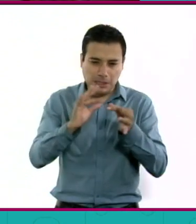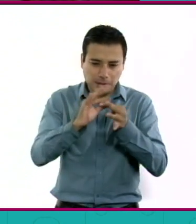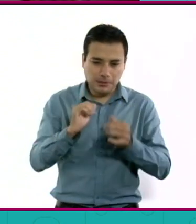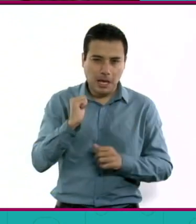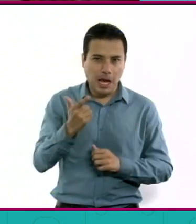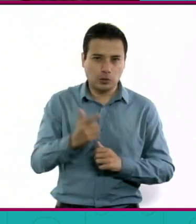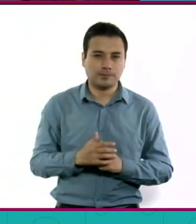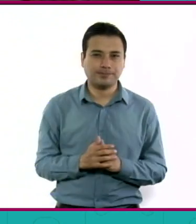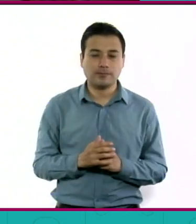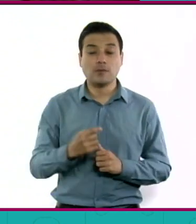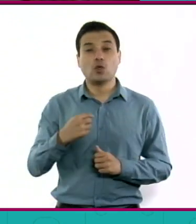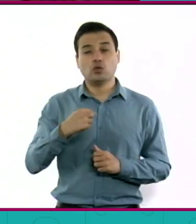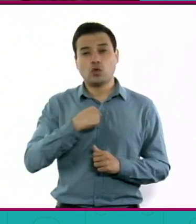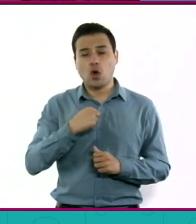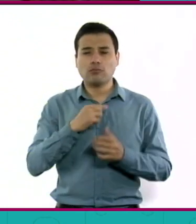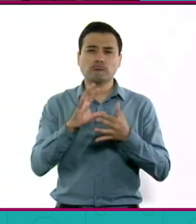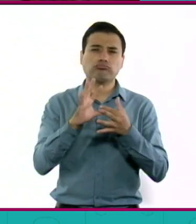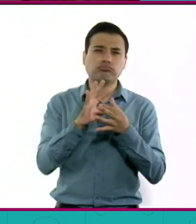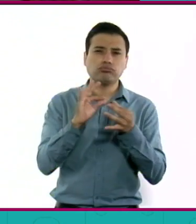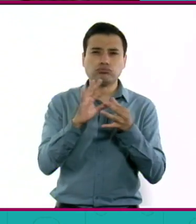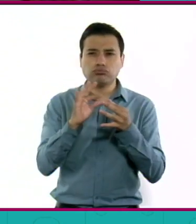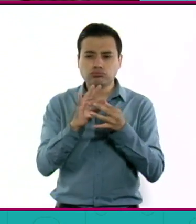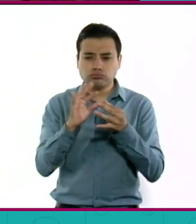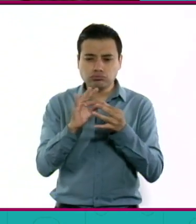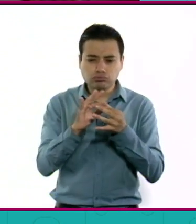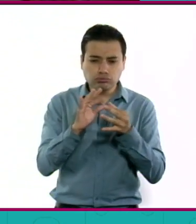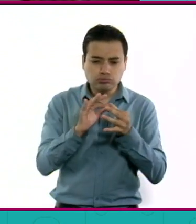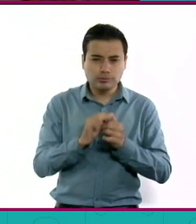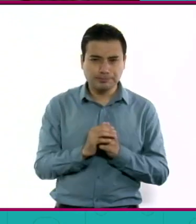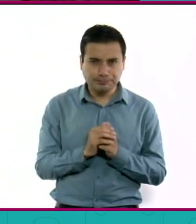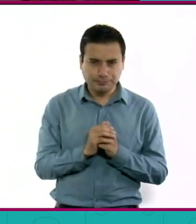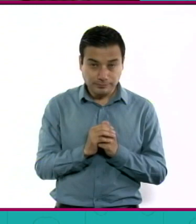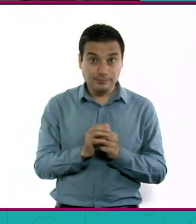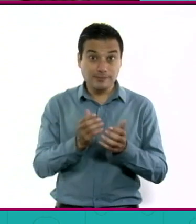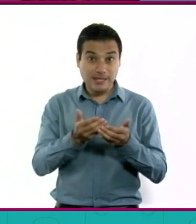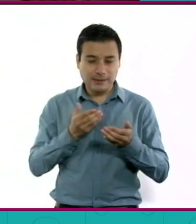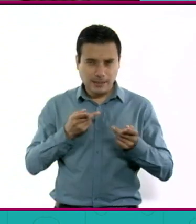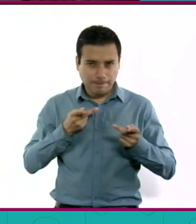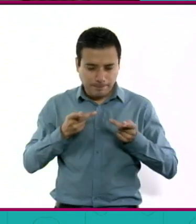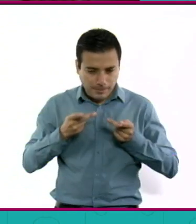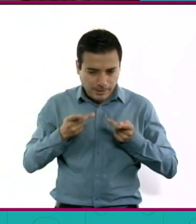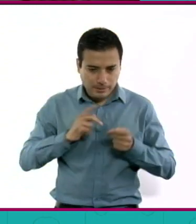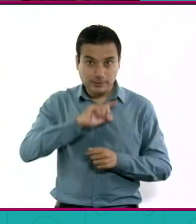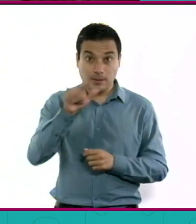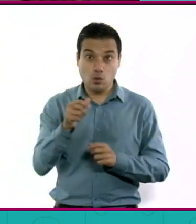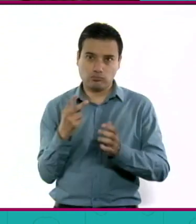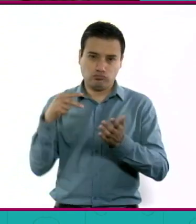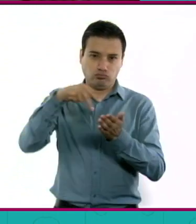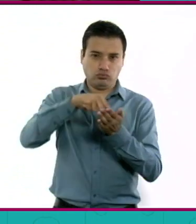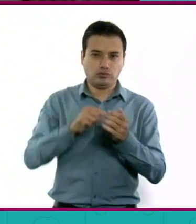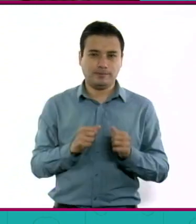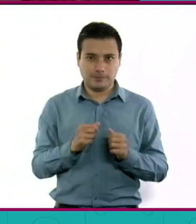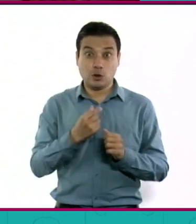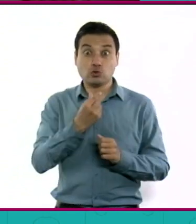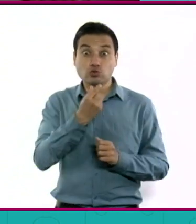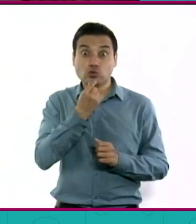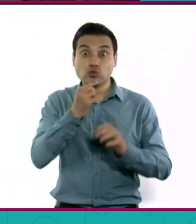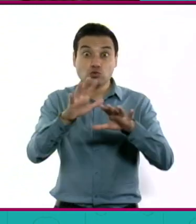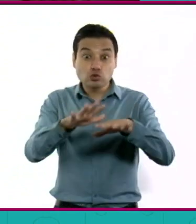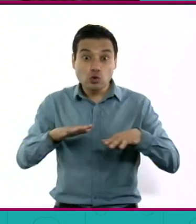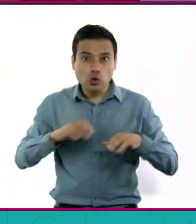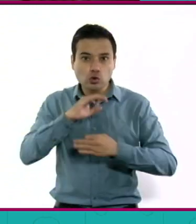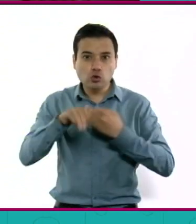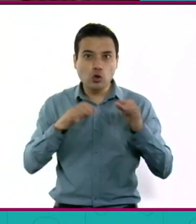la oración o el poema, nos tocaba decirlo en frente de la escuela. No sé si les tocó a ustedes, pero era primero muy emocionante